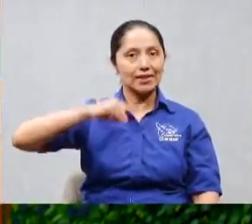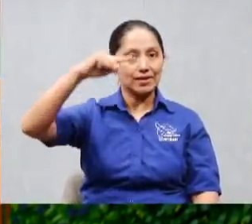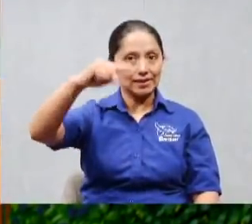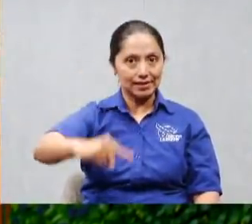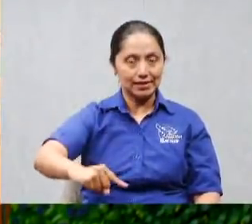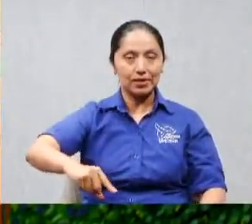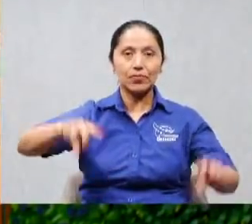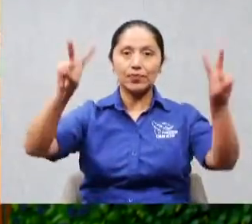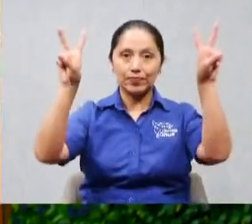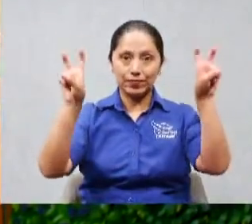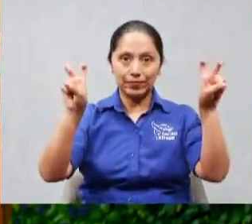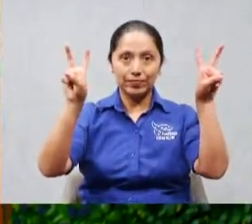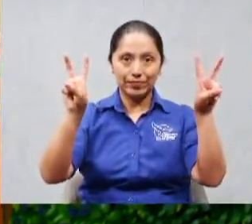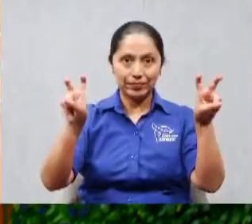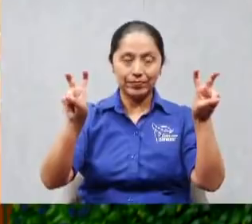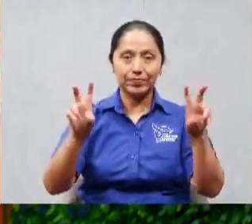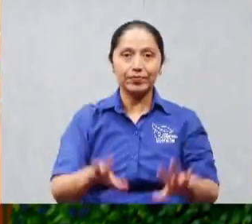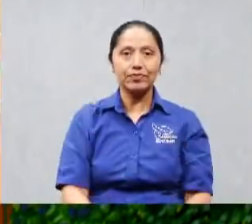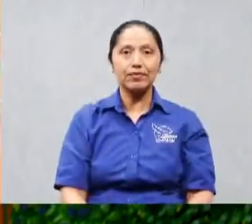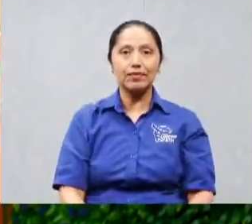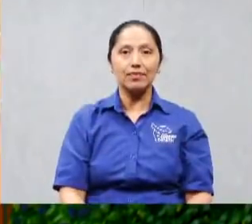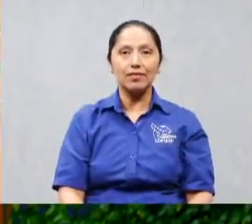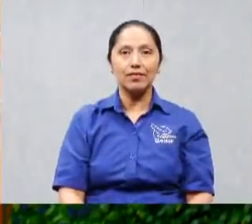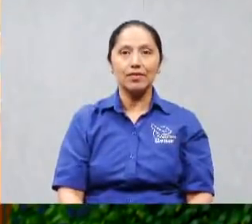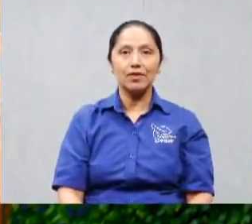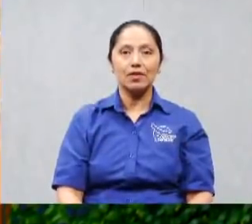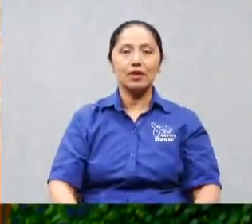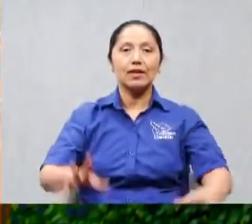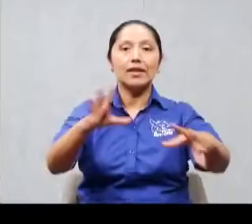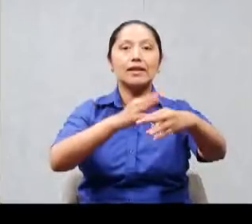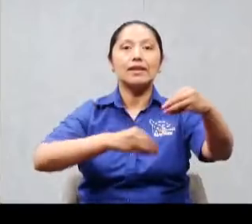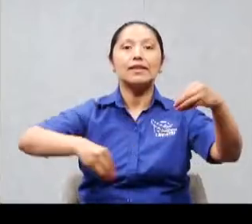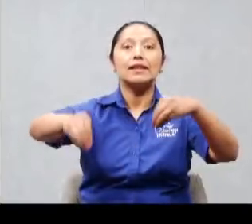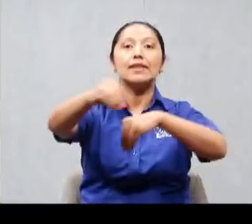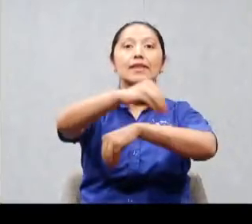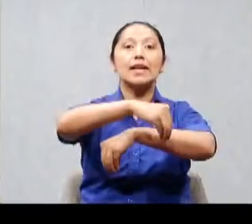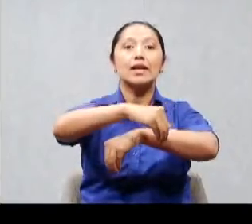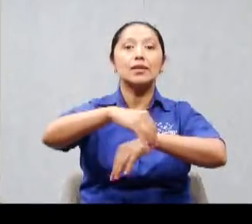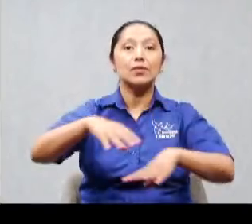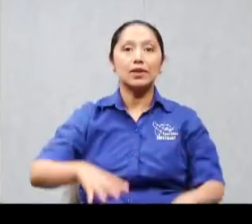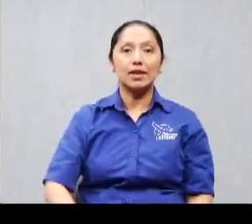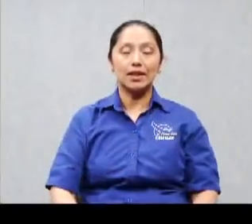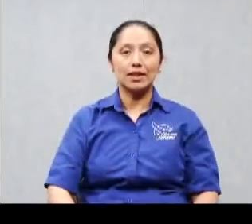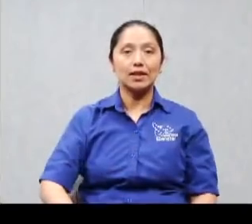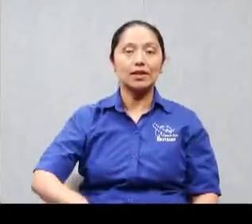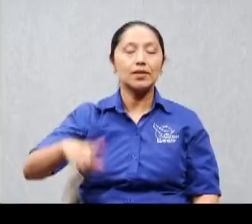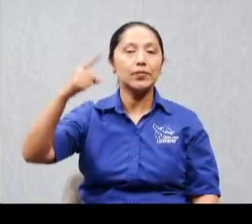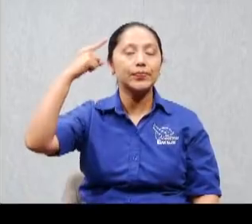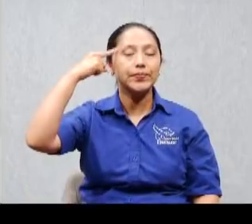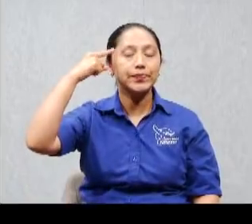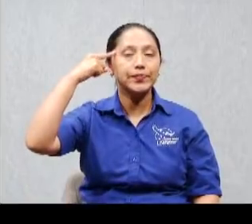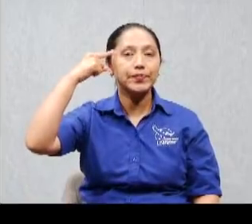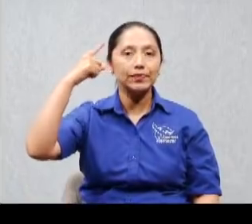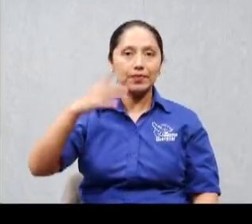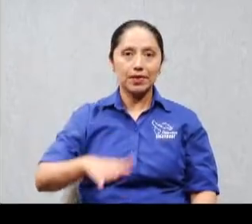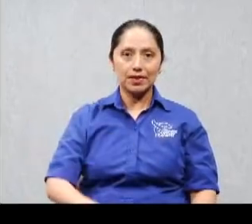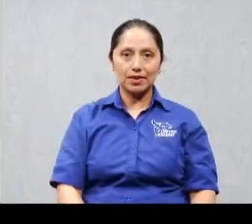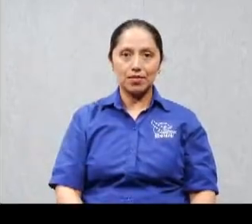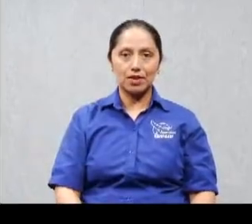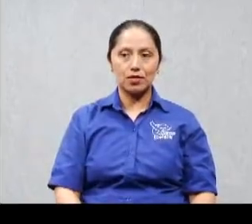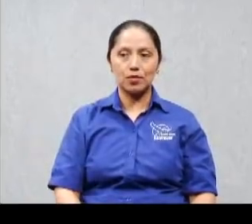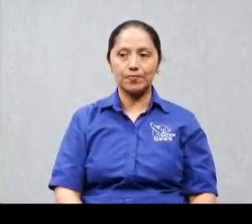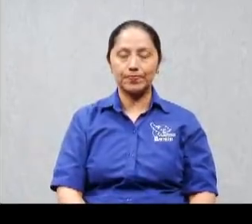si vamos a continuar después. Pero cambiando nuestros pensamientos, cambiando